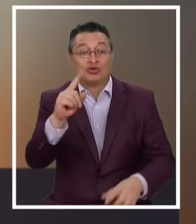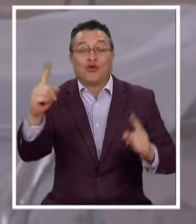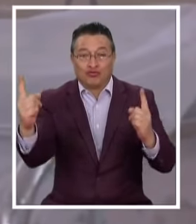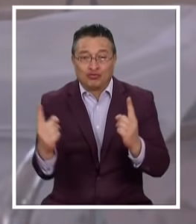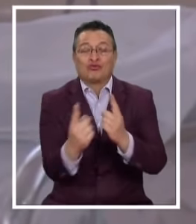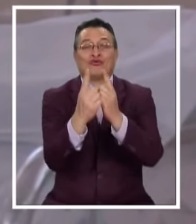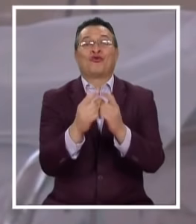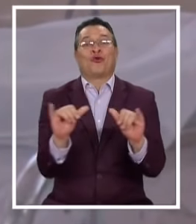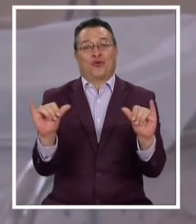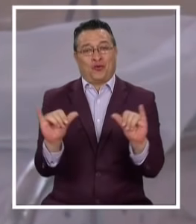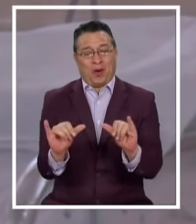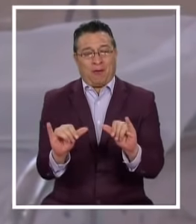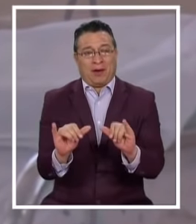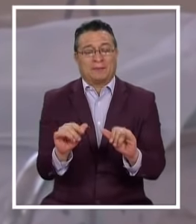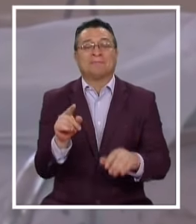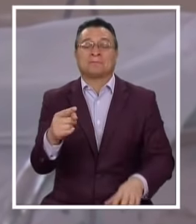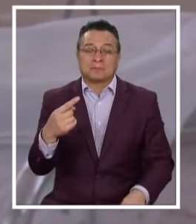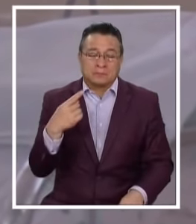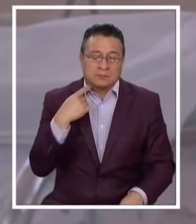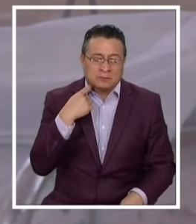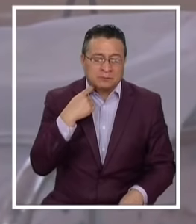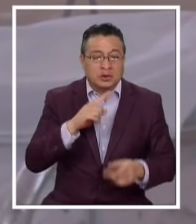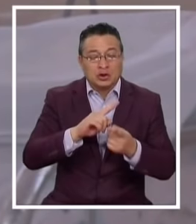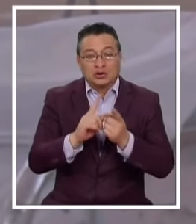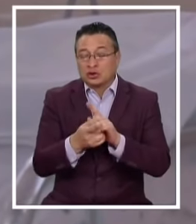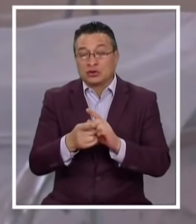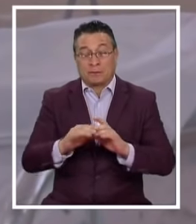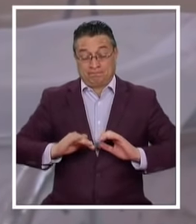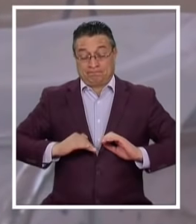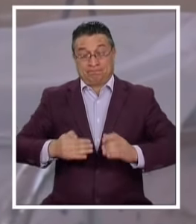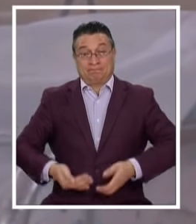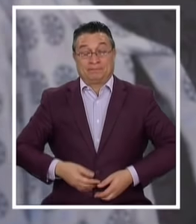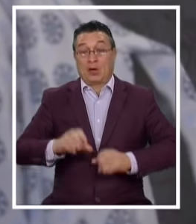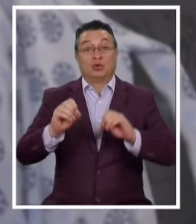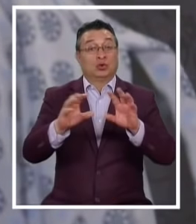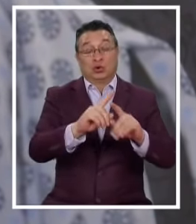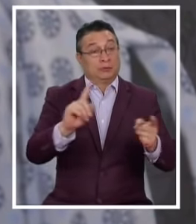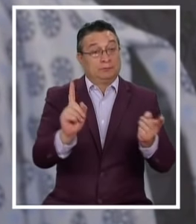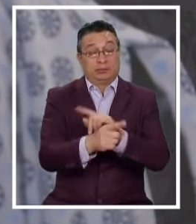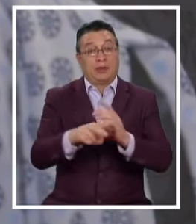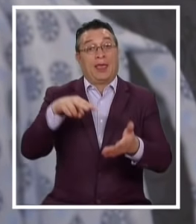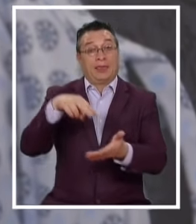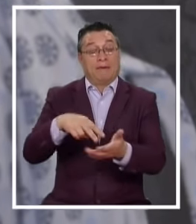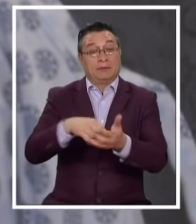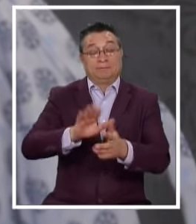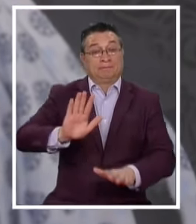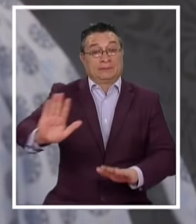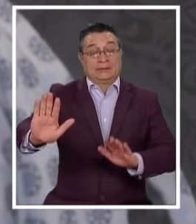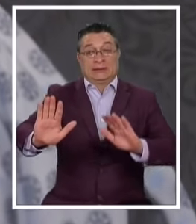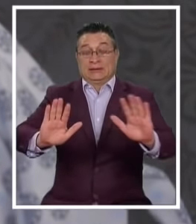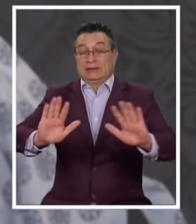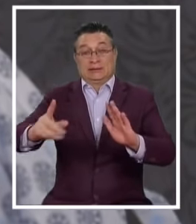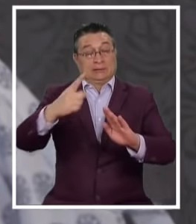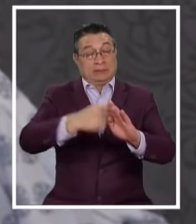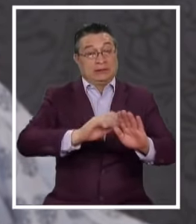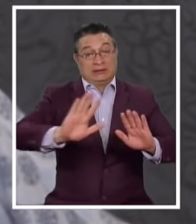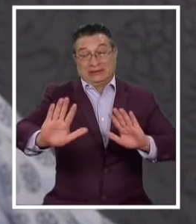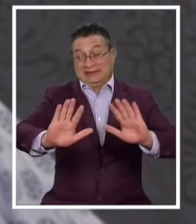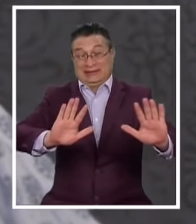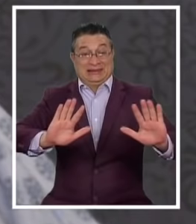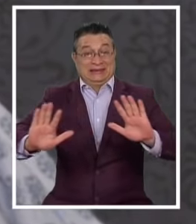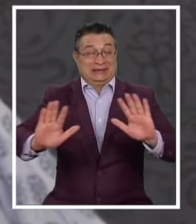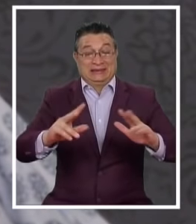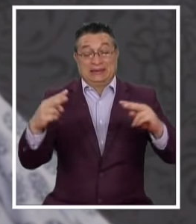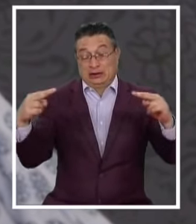La pandemia Cambió por completo Las maternidades Muchas mamás Deben esperar semanas E incluso meses Para